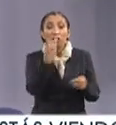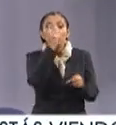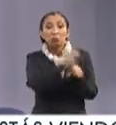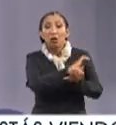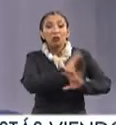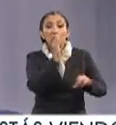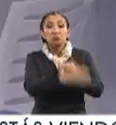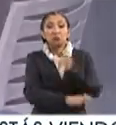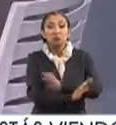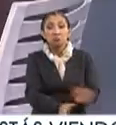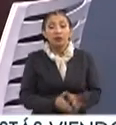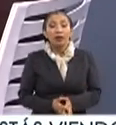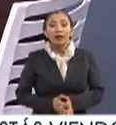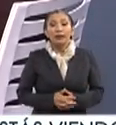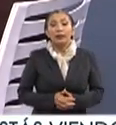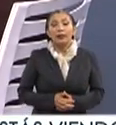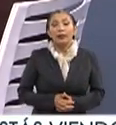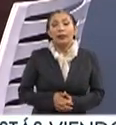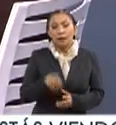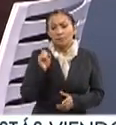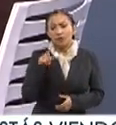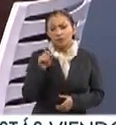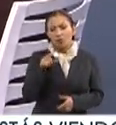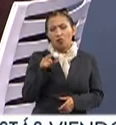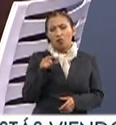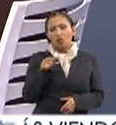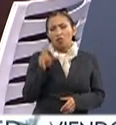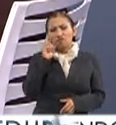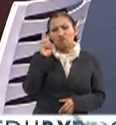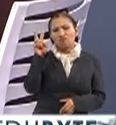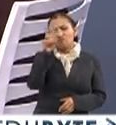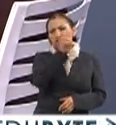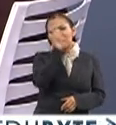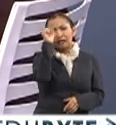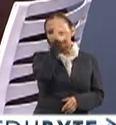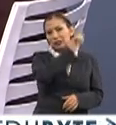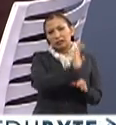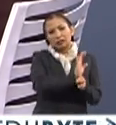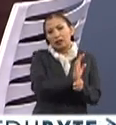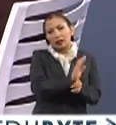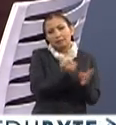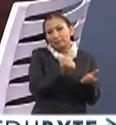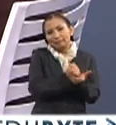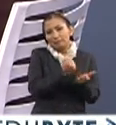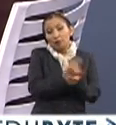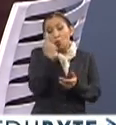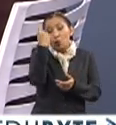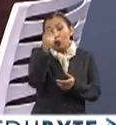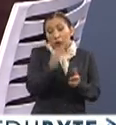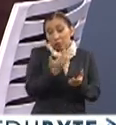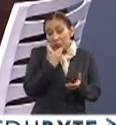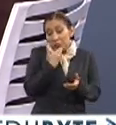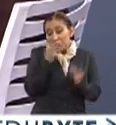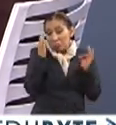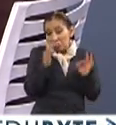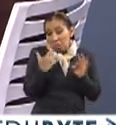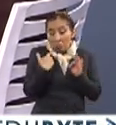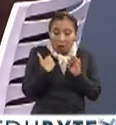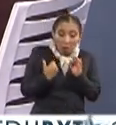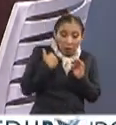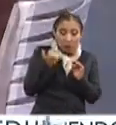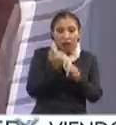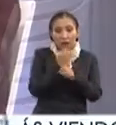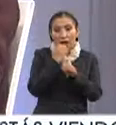Bueno, digo, dentro de todo ese escenario que es muy complicado, la ventaja que podemos tener en varios